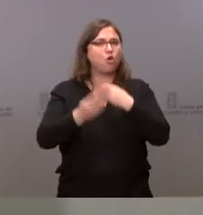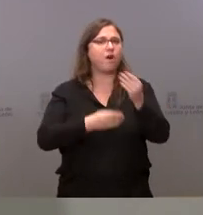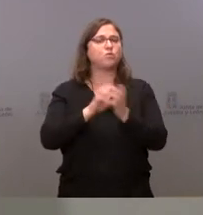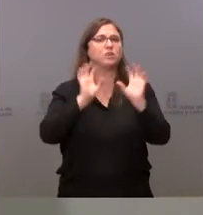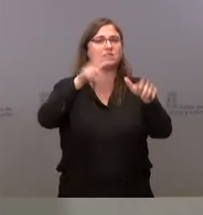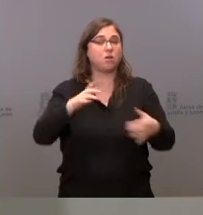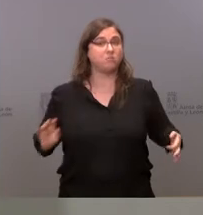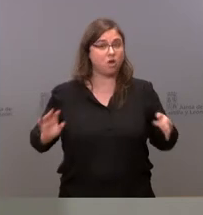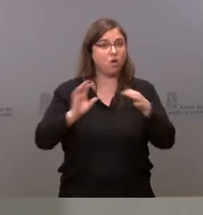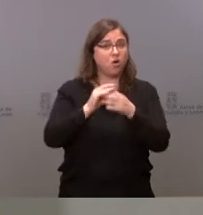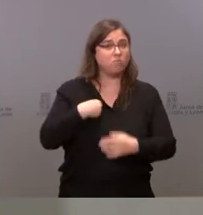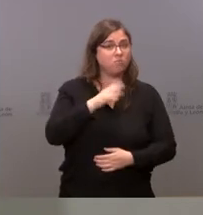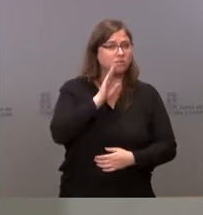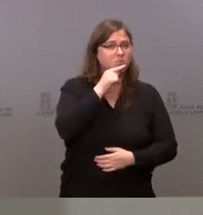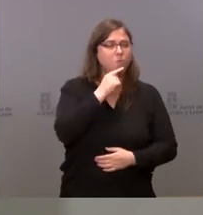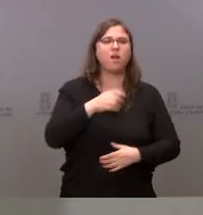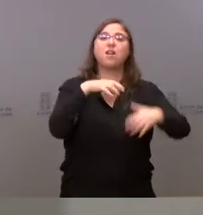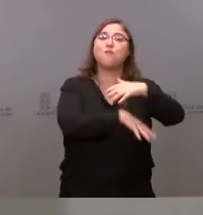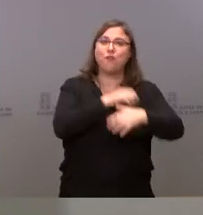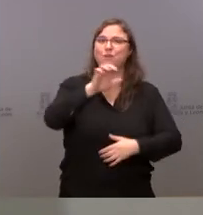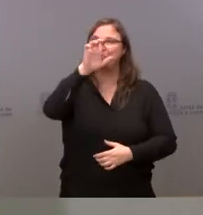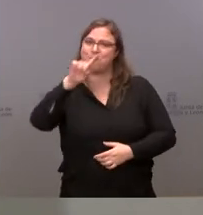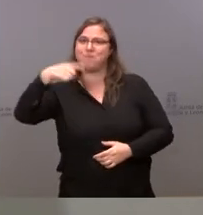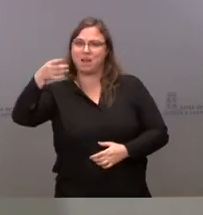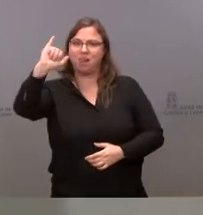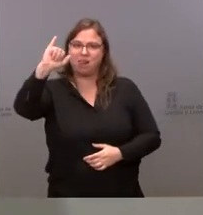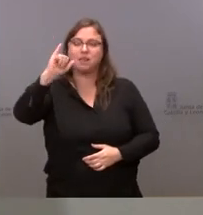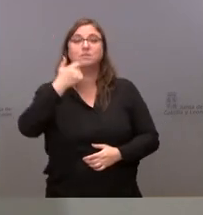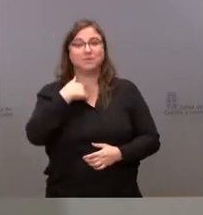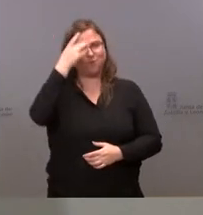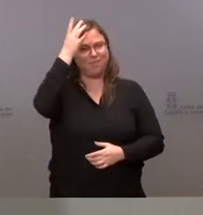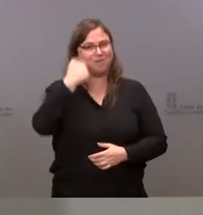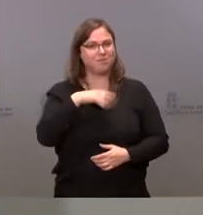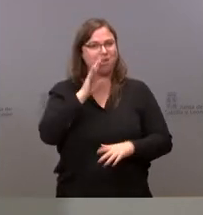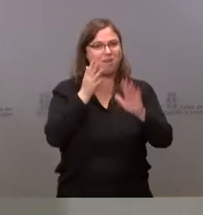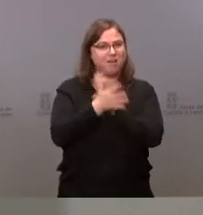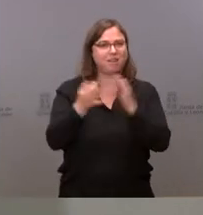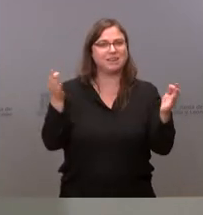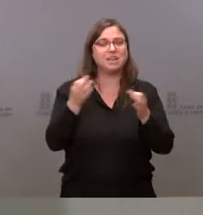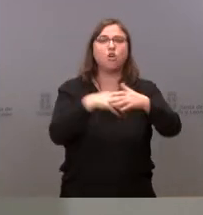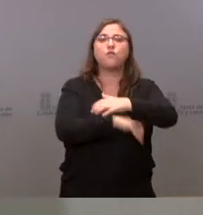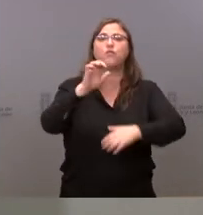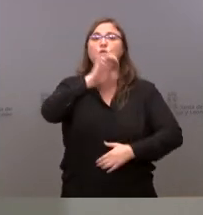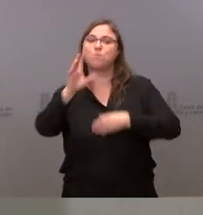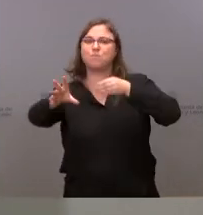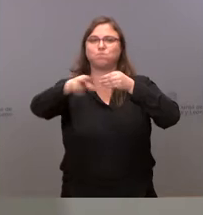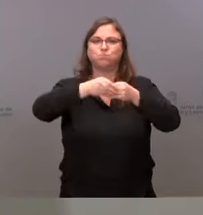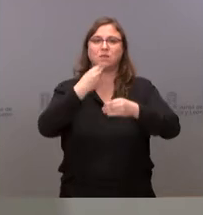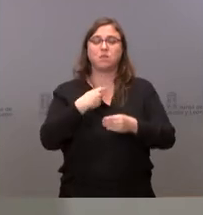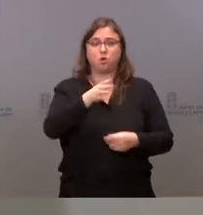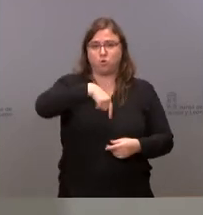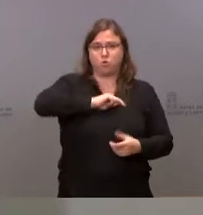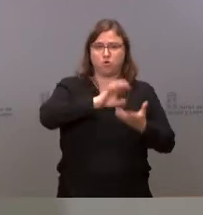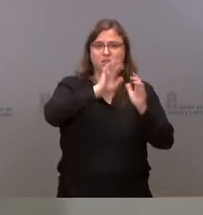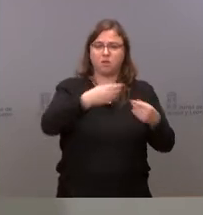a esta cifra están una serie de fondos europeos, y volvemos a esta misma idea, que complementa las actuaciones a